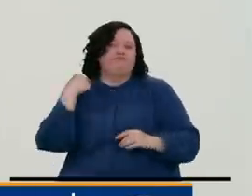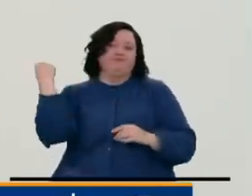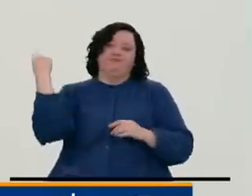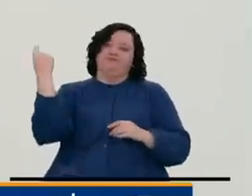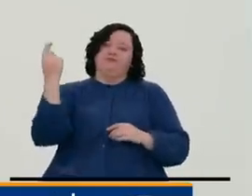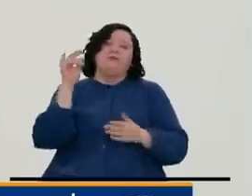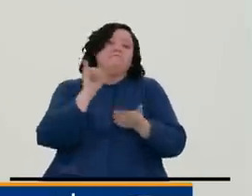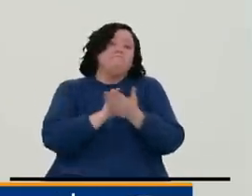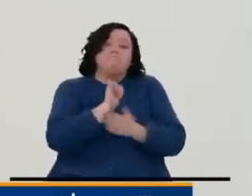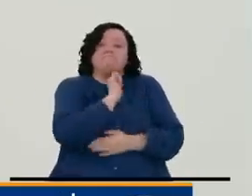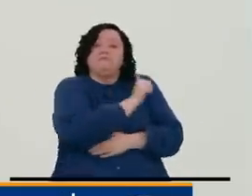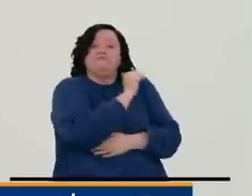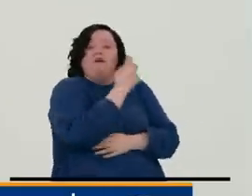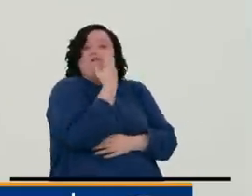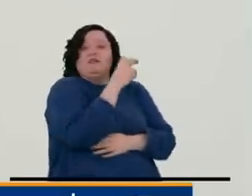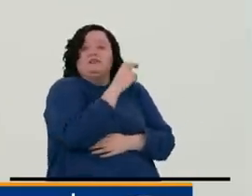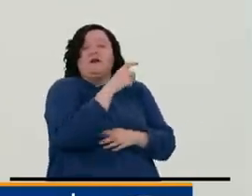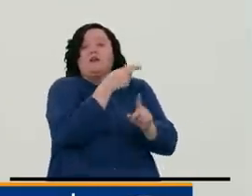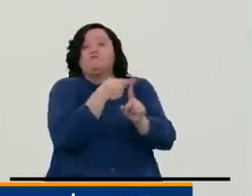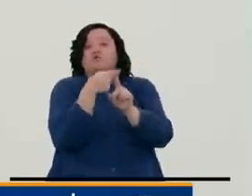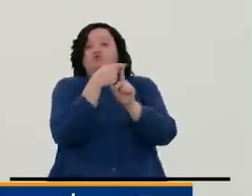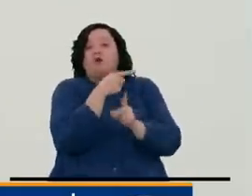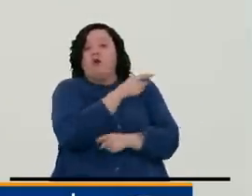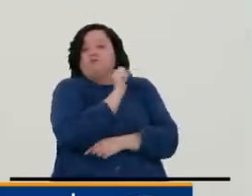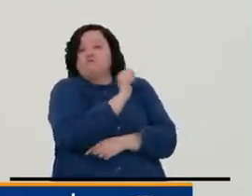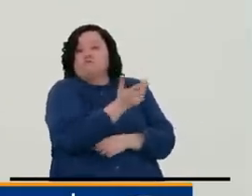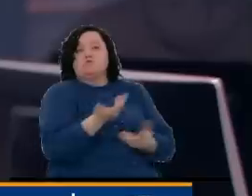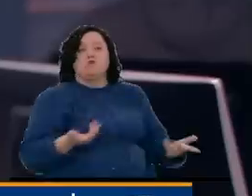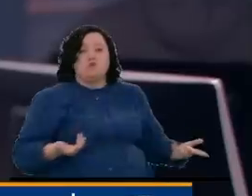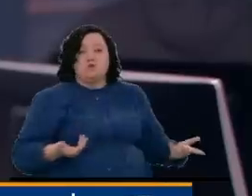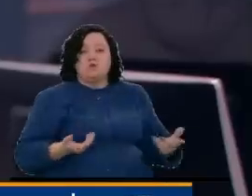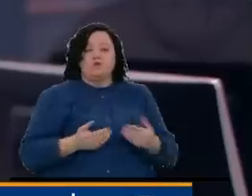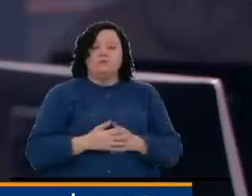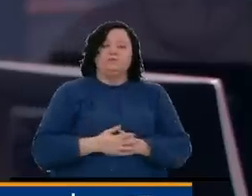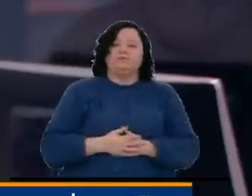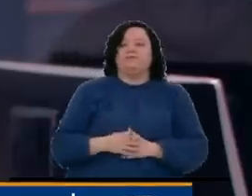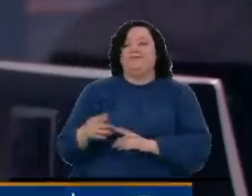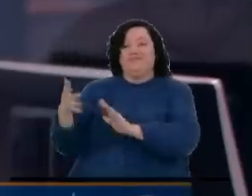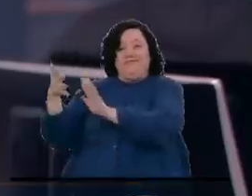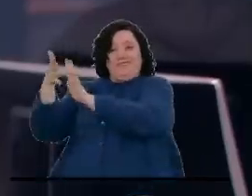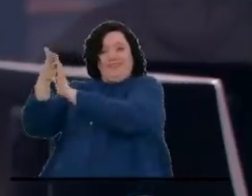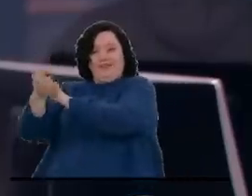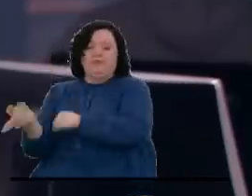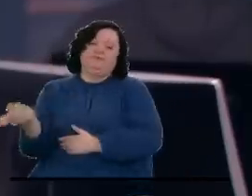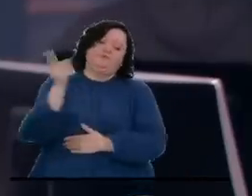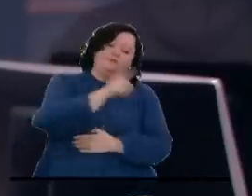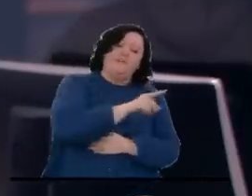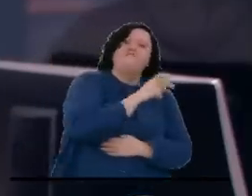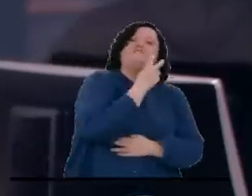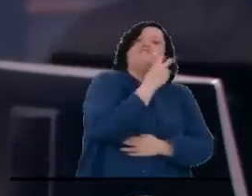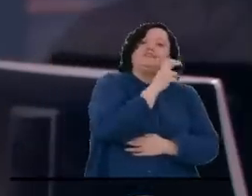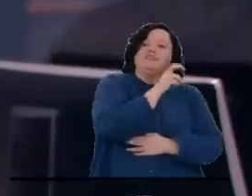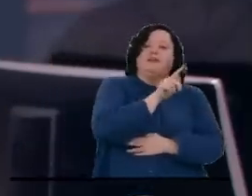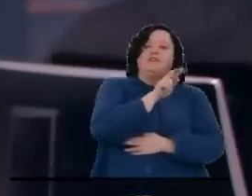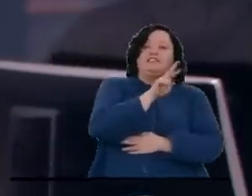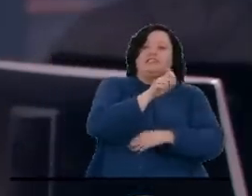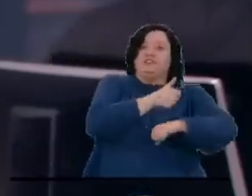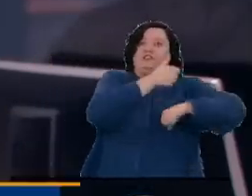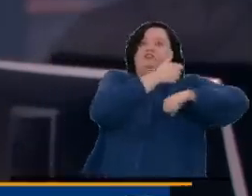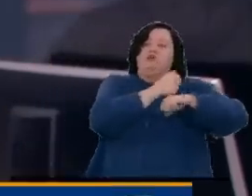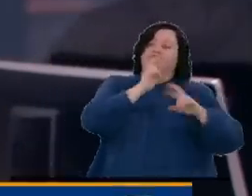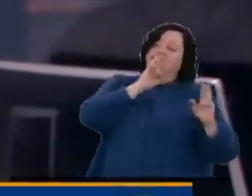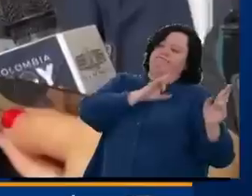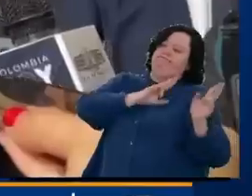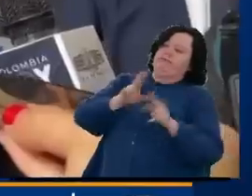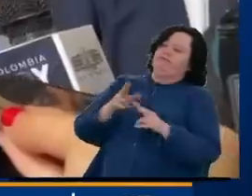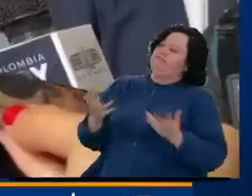por la misma fiscalía y la procuraduría. Al respecto, el fiscal Francisco Barbosa le respondió al presidente Gustavo